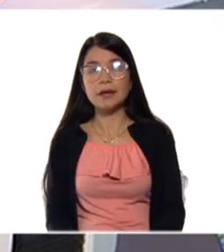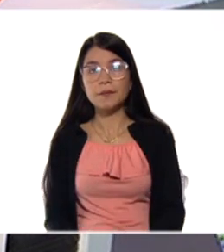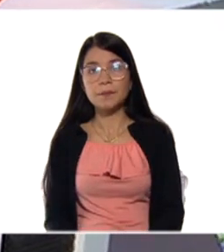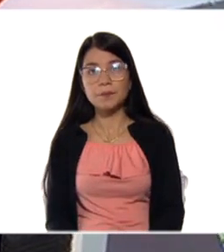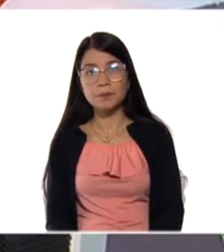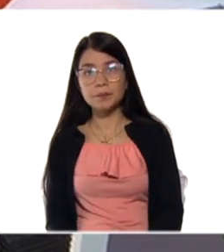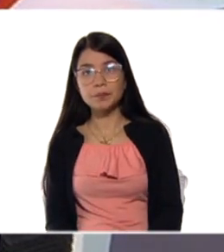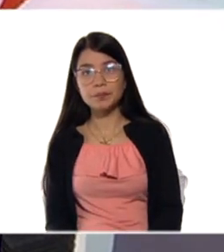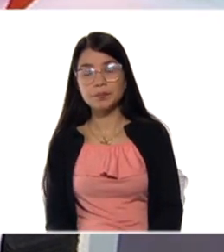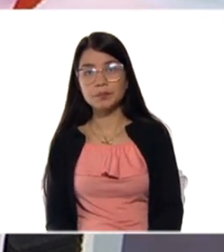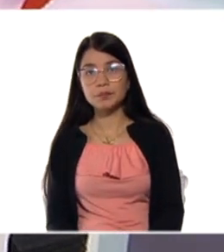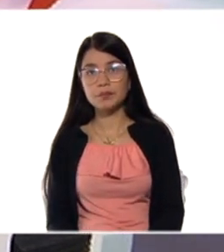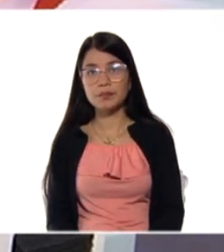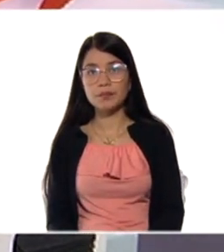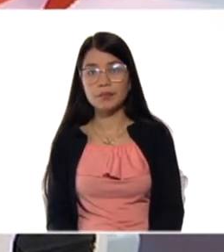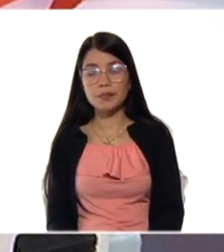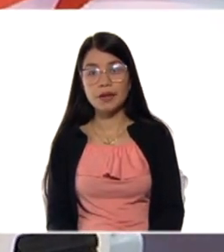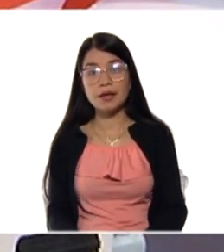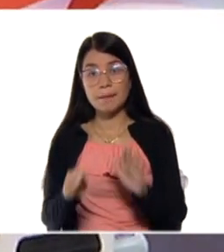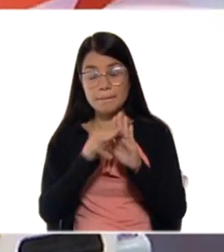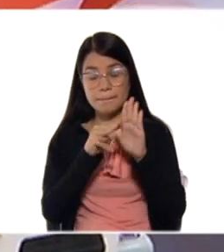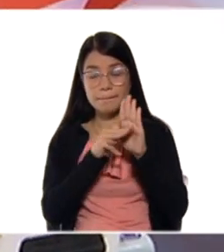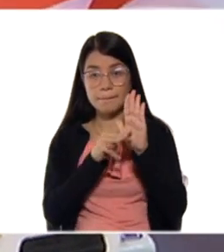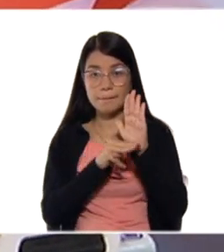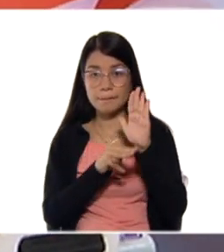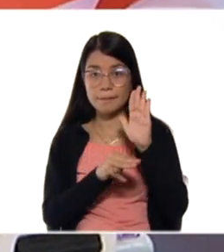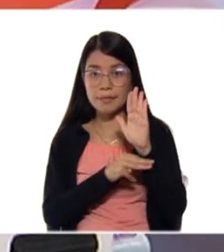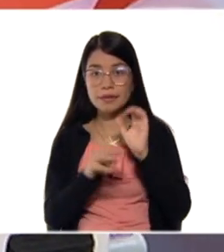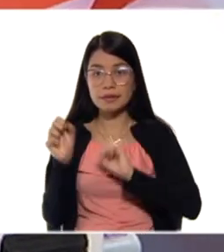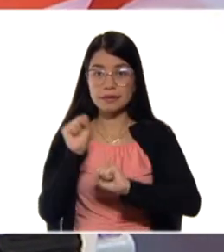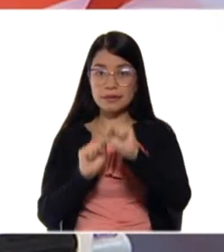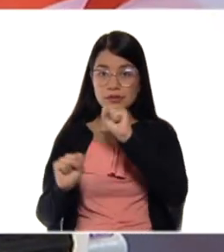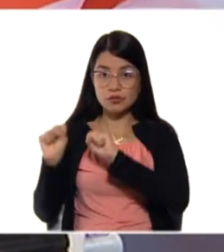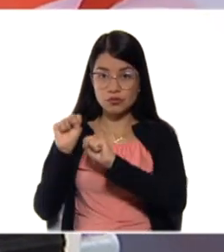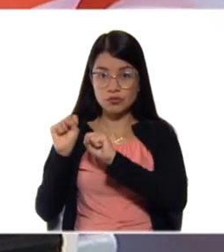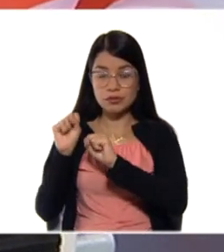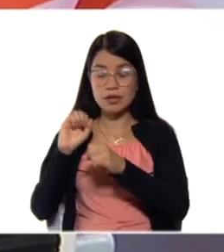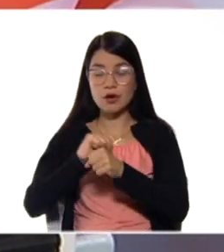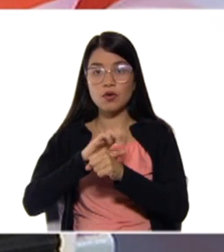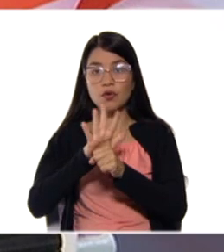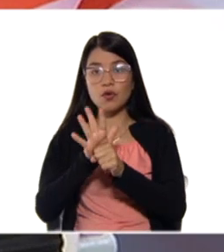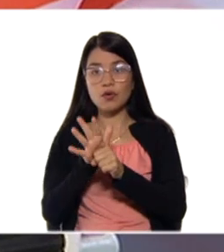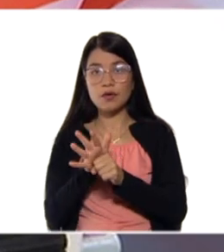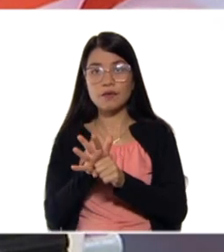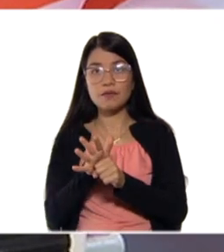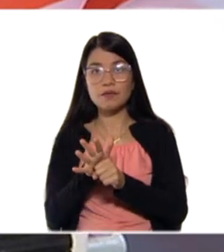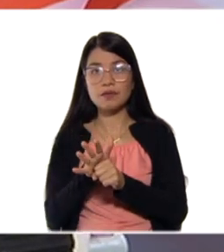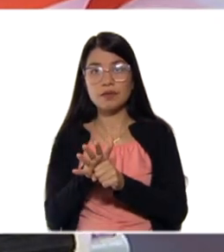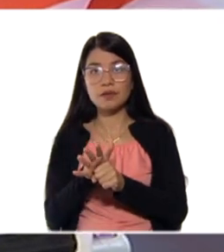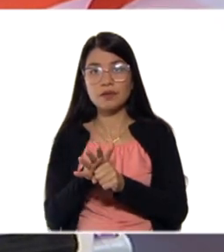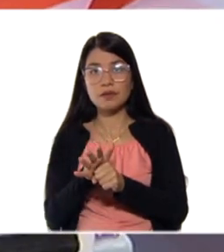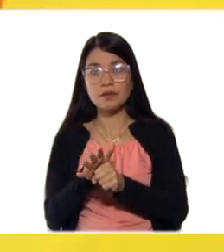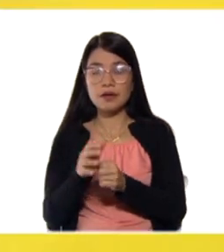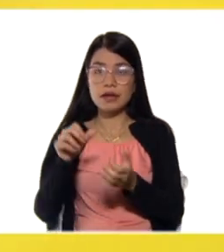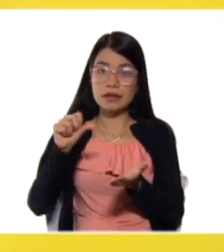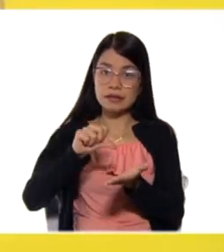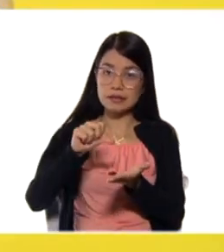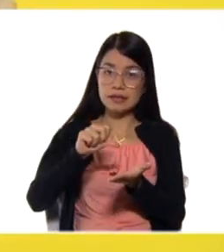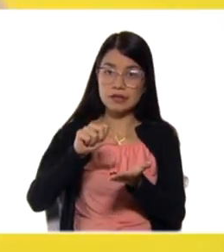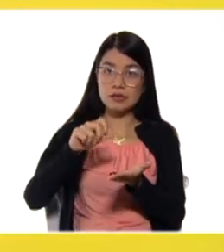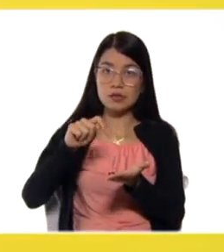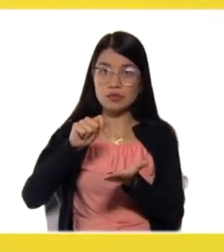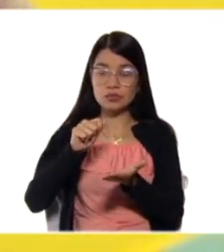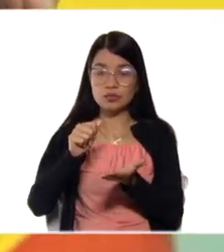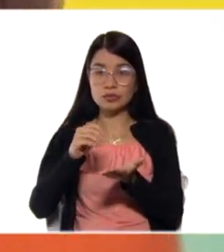que dentro de nuestras medidas de seguridad y prevención contra el COVID-19, está colocarnos ya sea antibacterial,